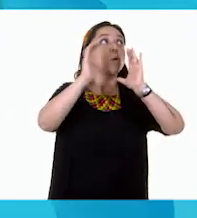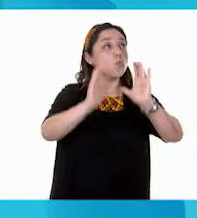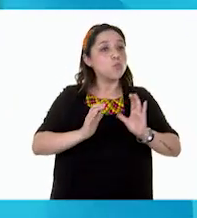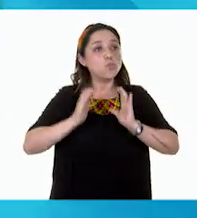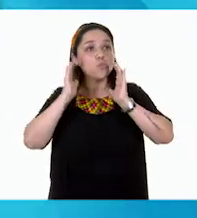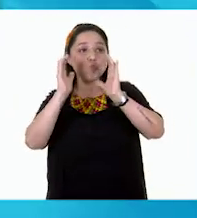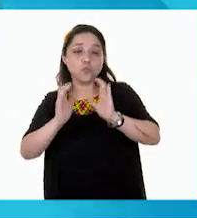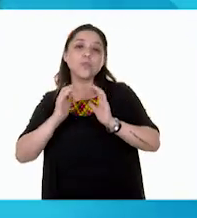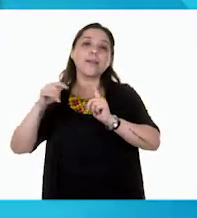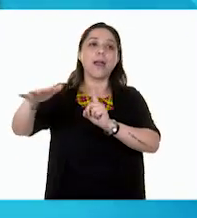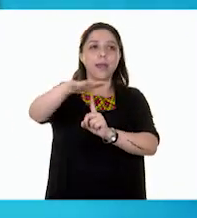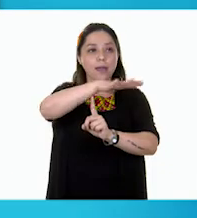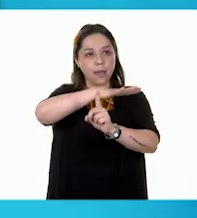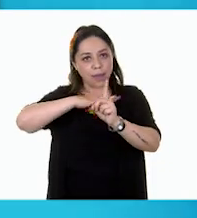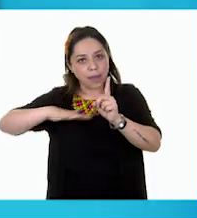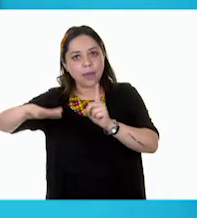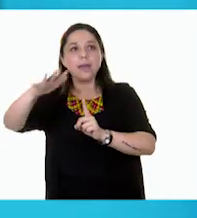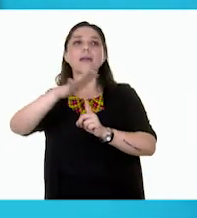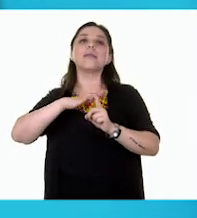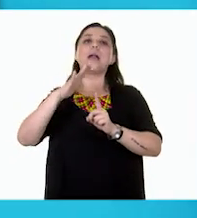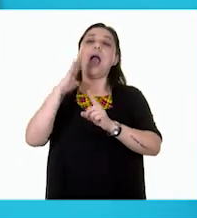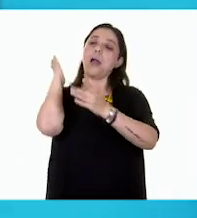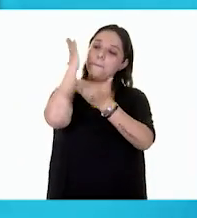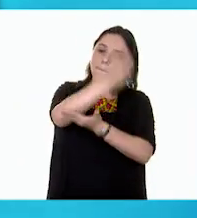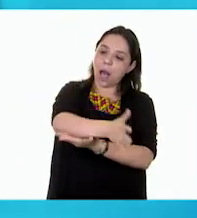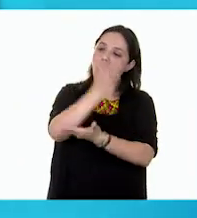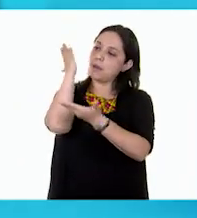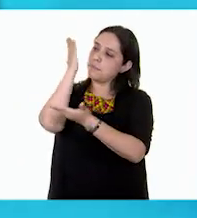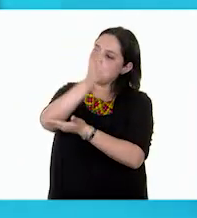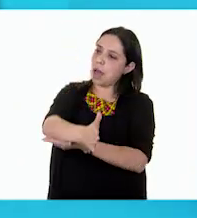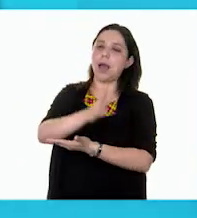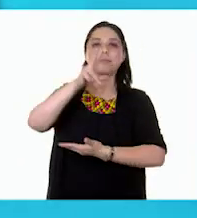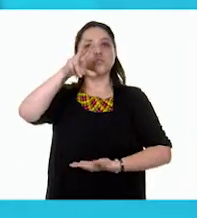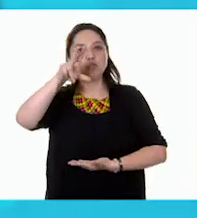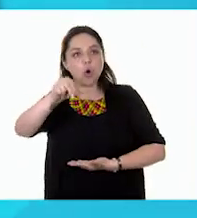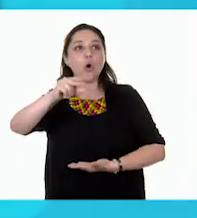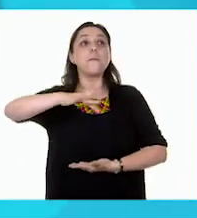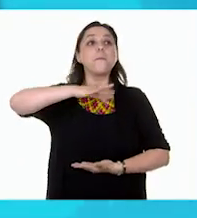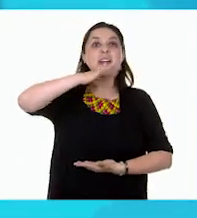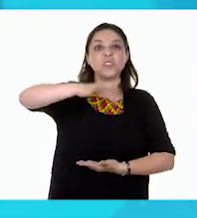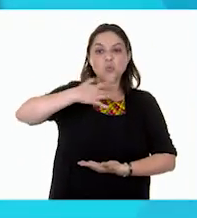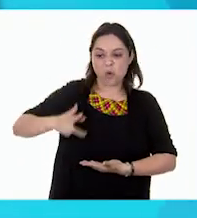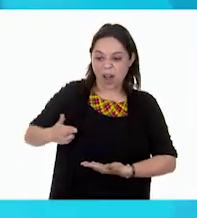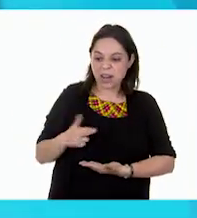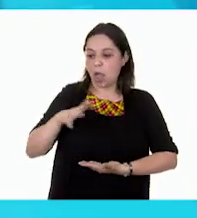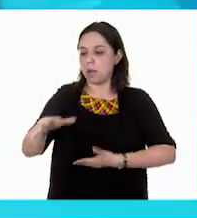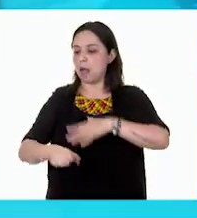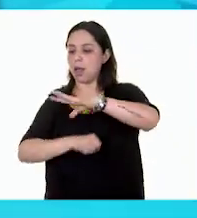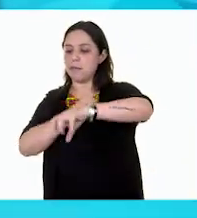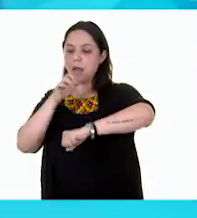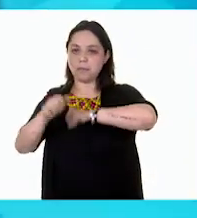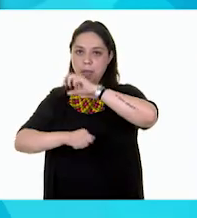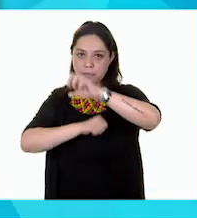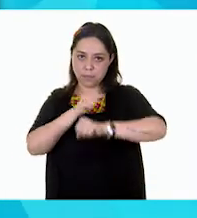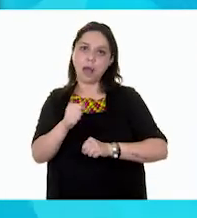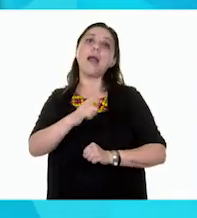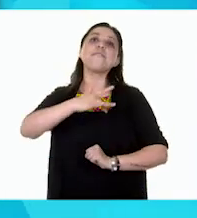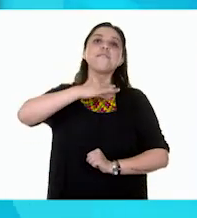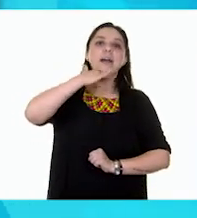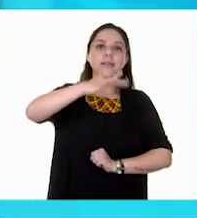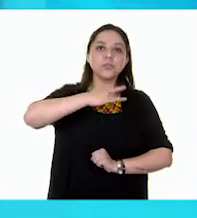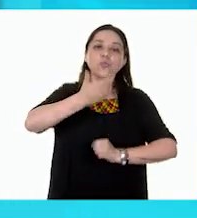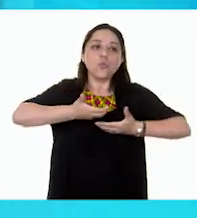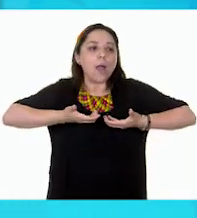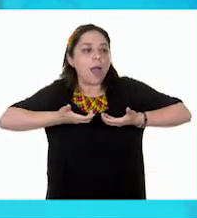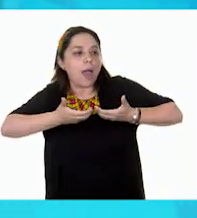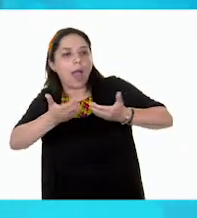nuestro medio ambiente. No targar árboles, ni arrojar basura en el río. Y no tirar basura en